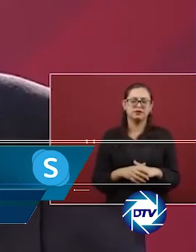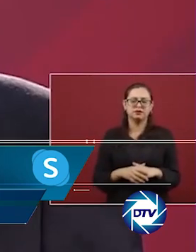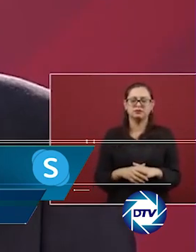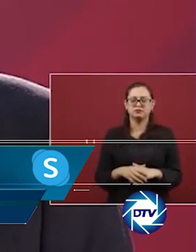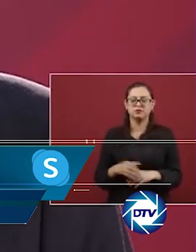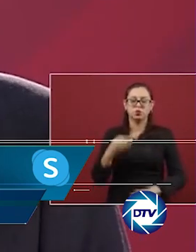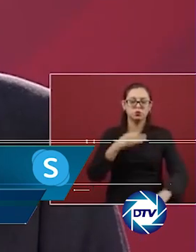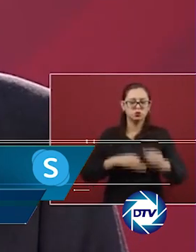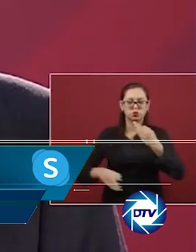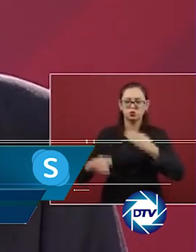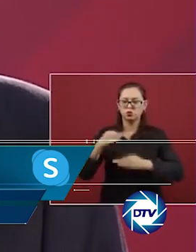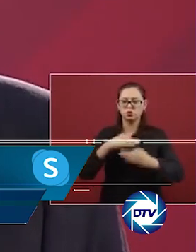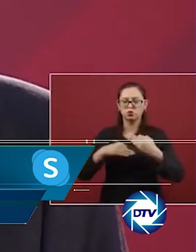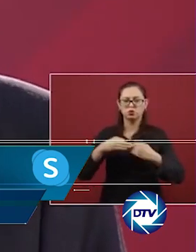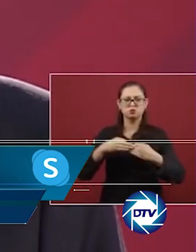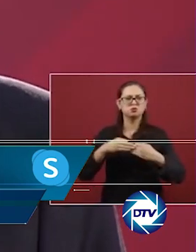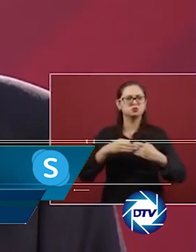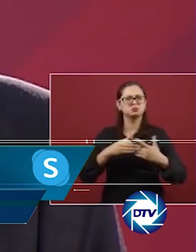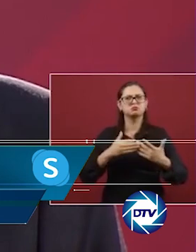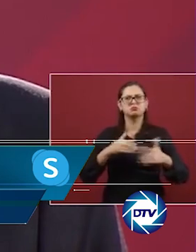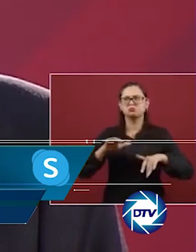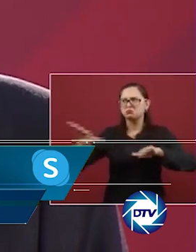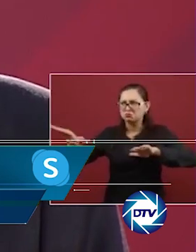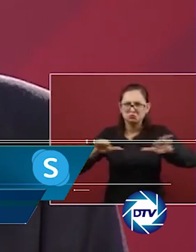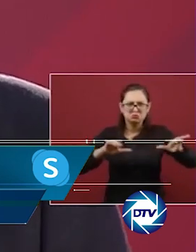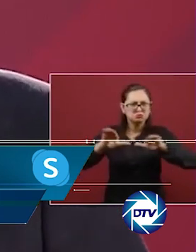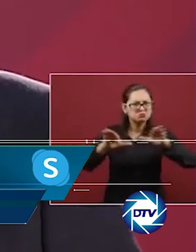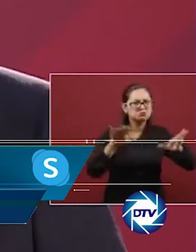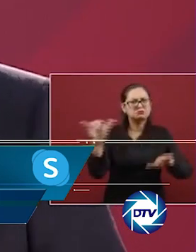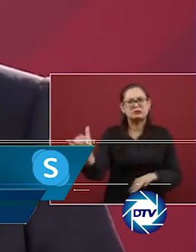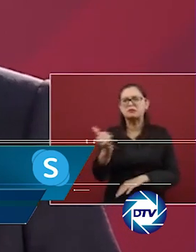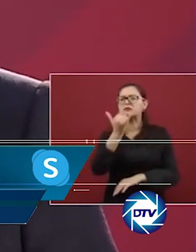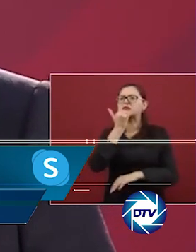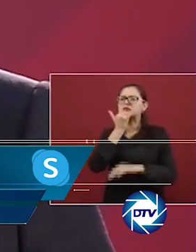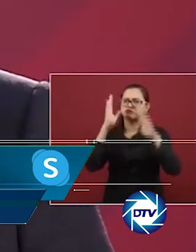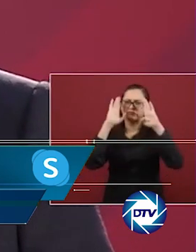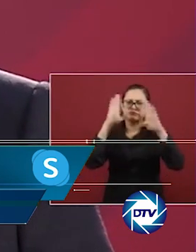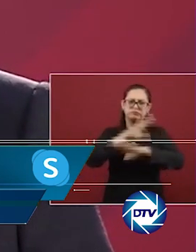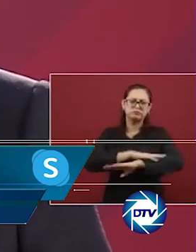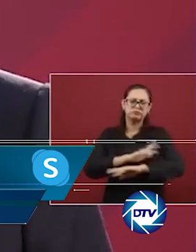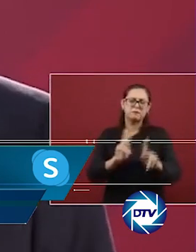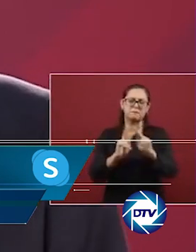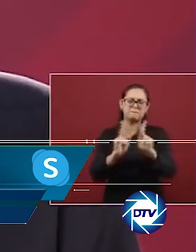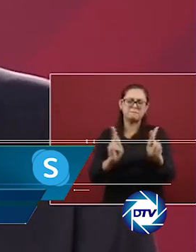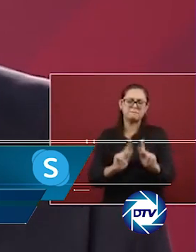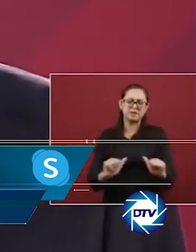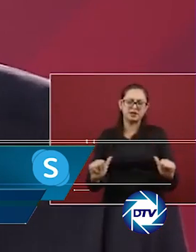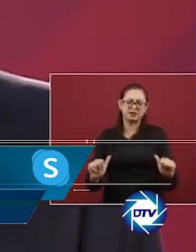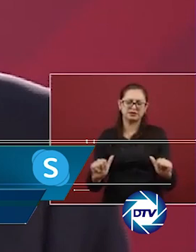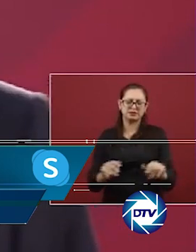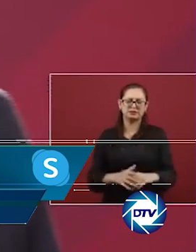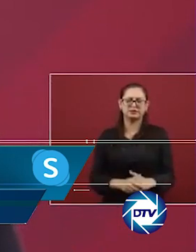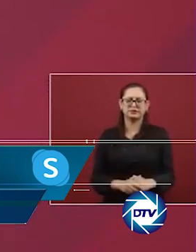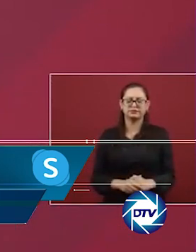porque es socio del crimen organizado. Su dinero, dice, proviene de actividades ilícitas y lo lava a través del negocio